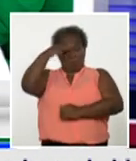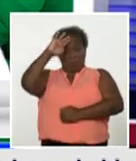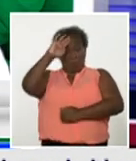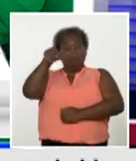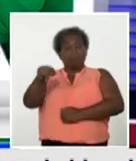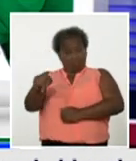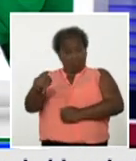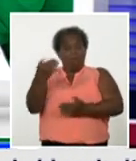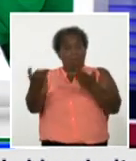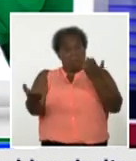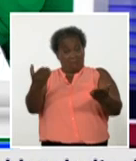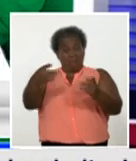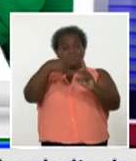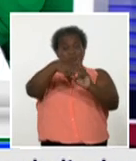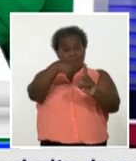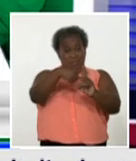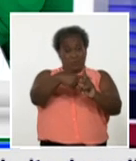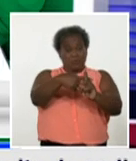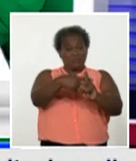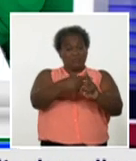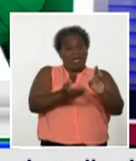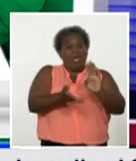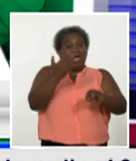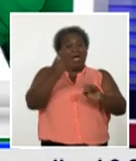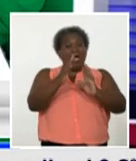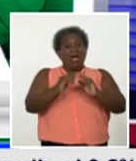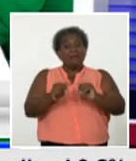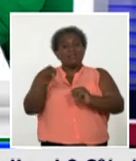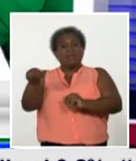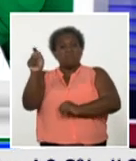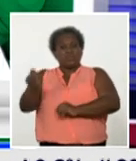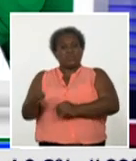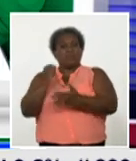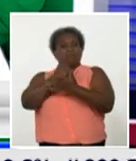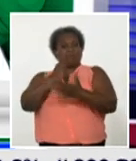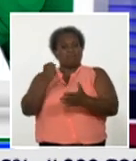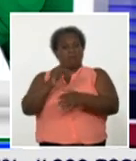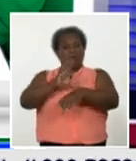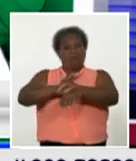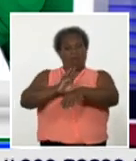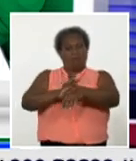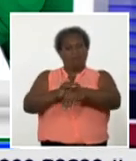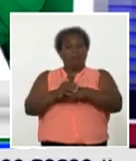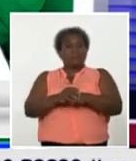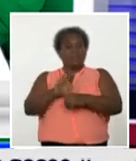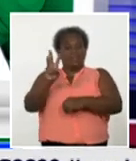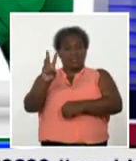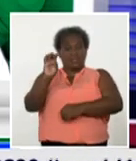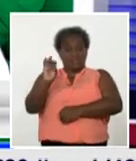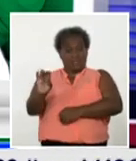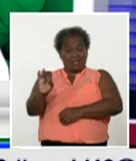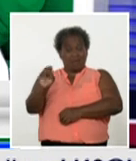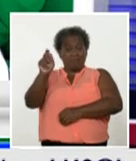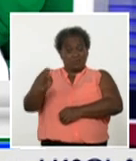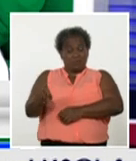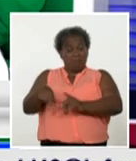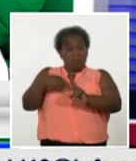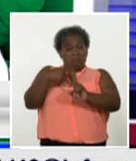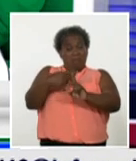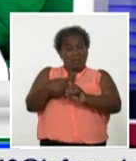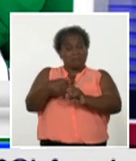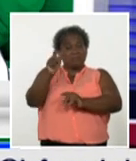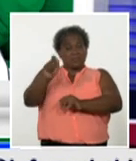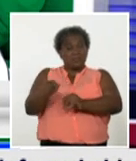positivo al tener 37 altas más 37 pacientes más recuperados que el número de casos